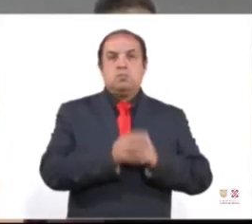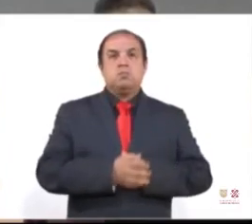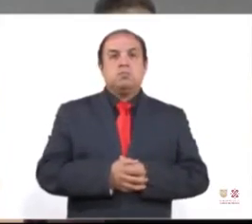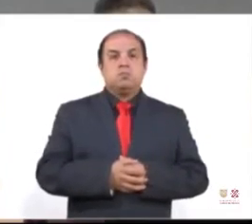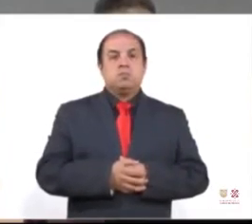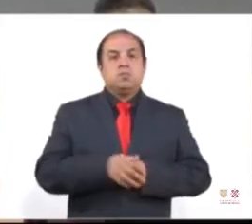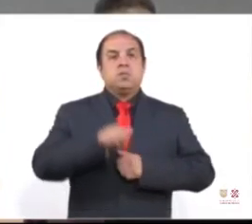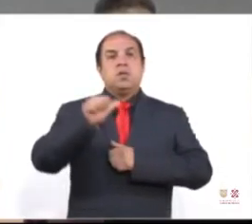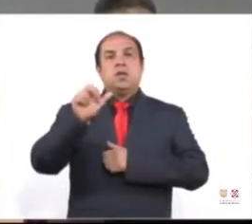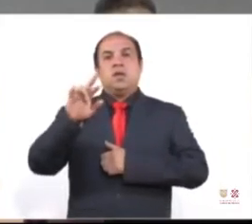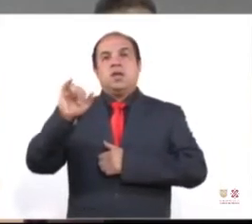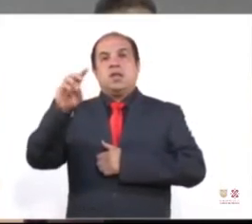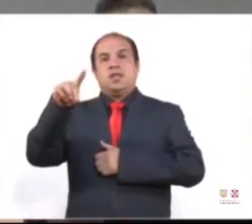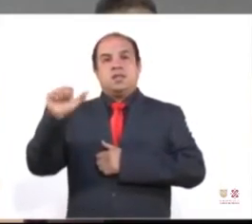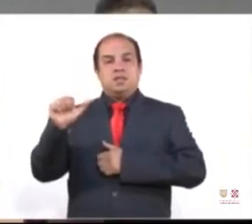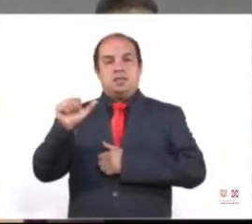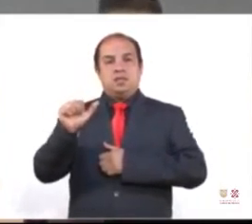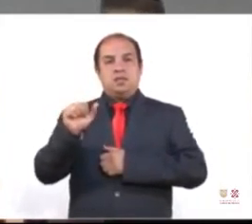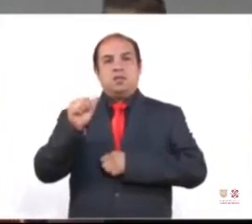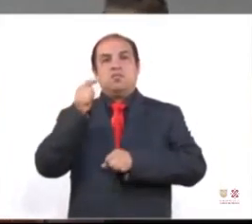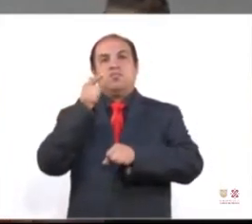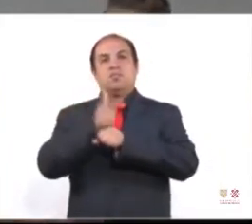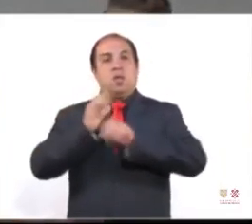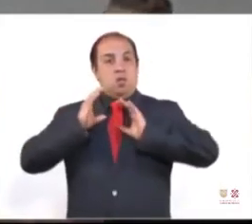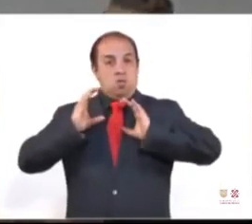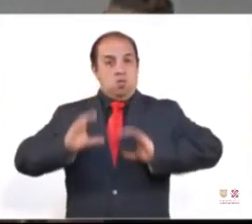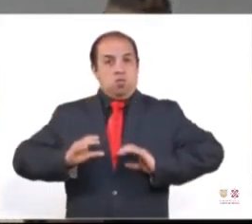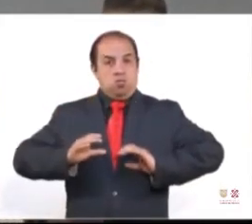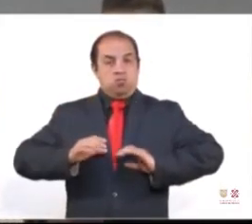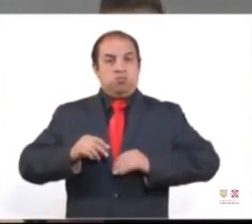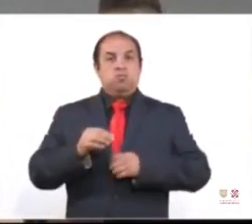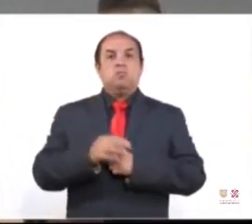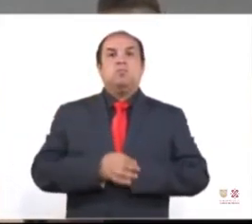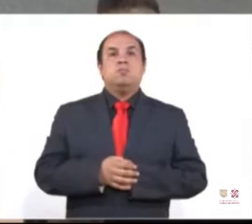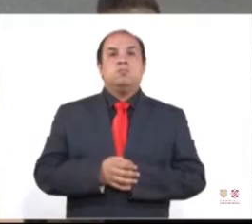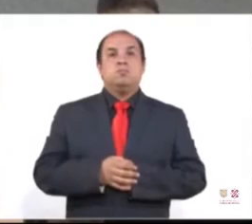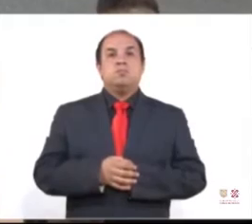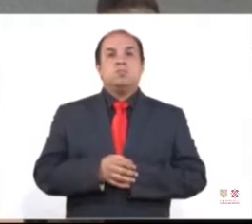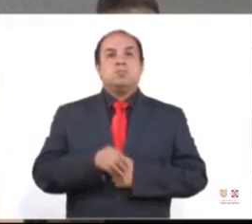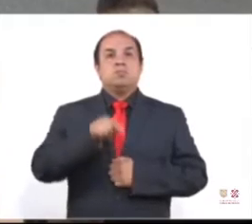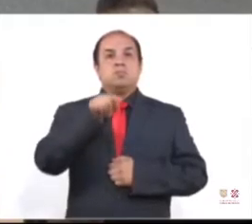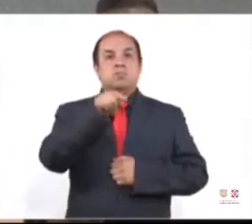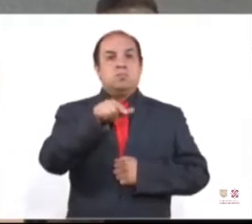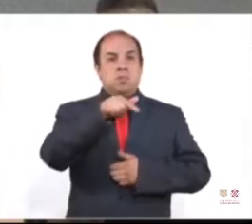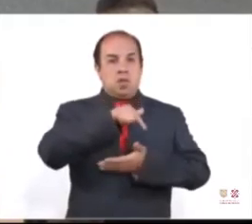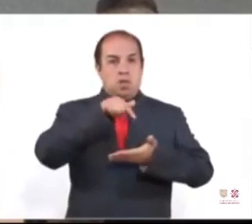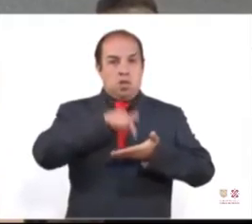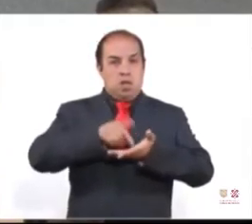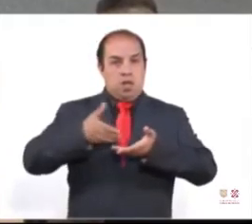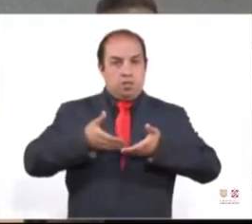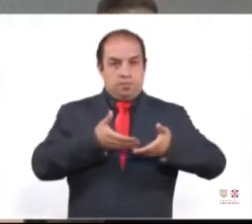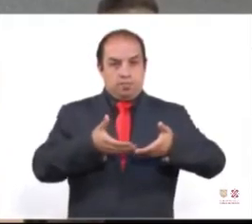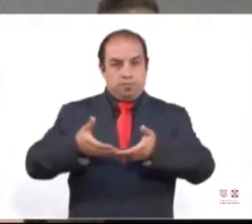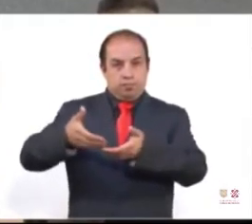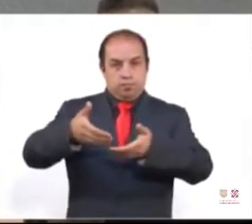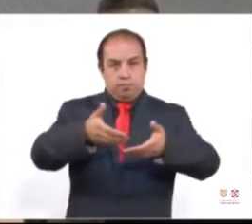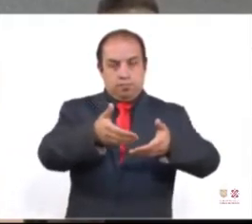Ariadna es hallada en la carretera